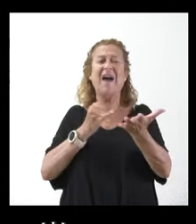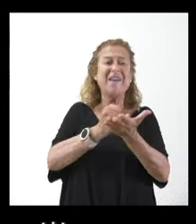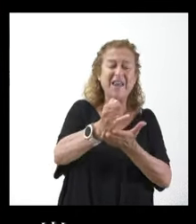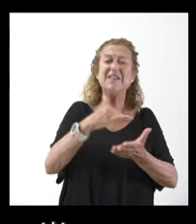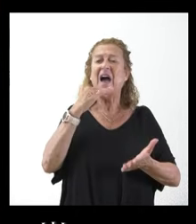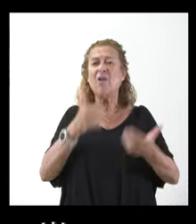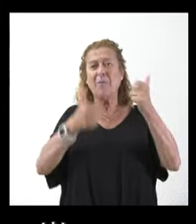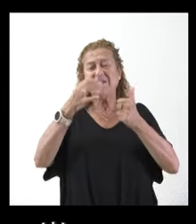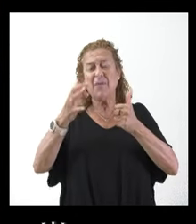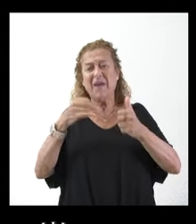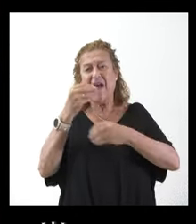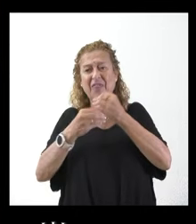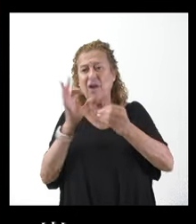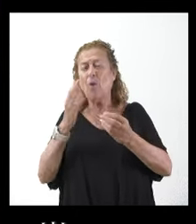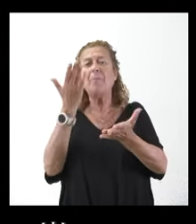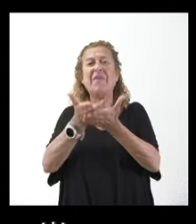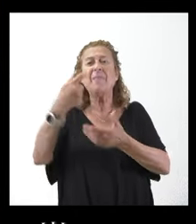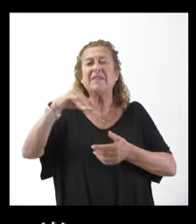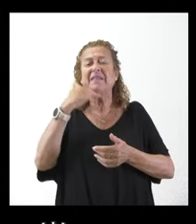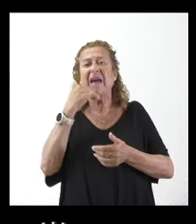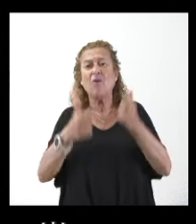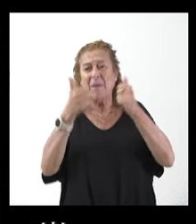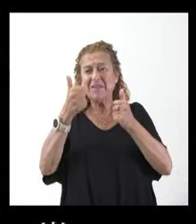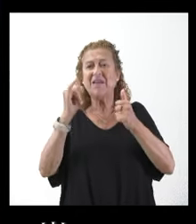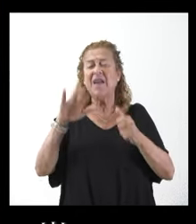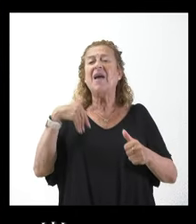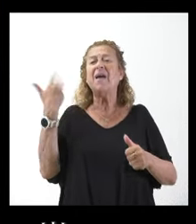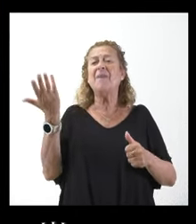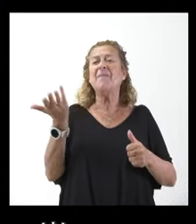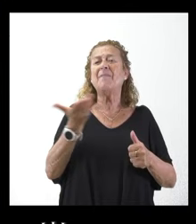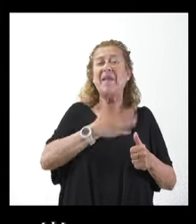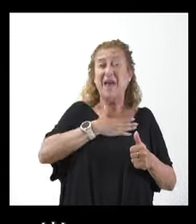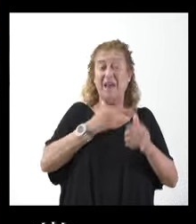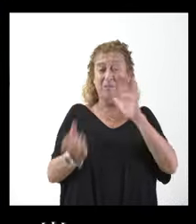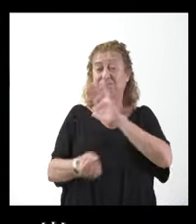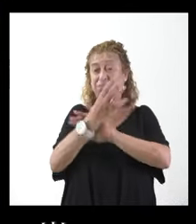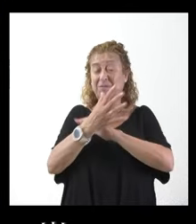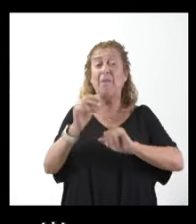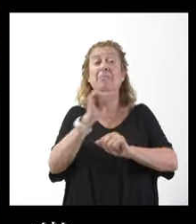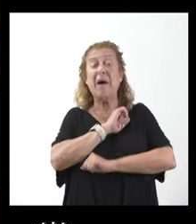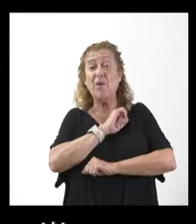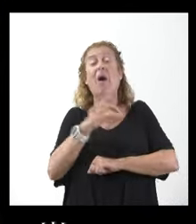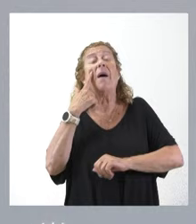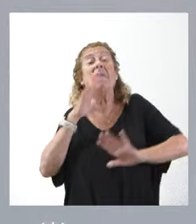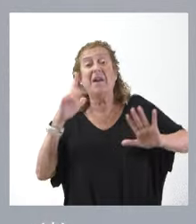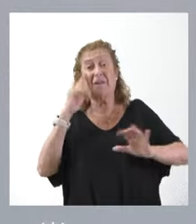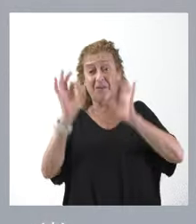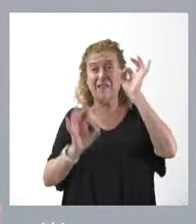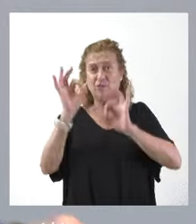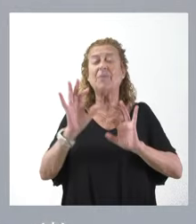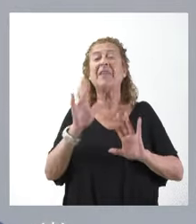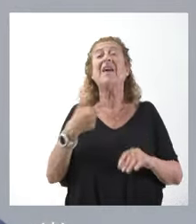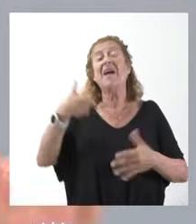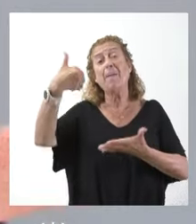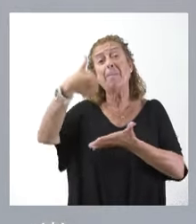más que tengan que hacer o les ha pedido el presidente algún ajuste más? Y mañana sale el paro. No sé si tienen alguna expectativa ya de cómo va a Gracias. Pues lo que nos ha